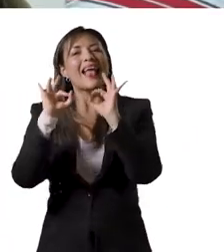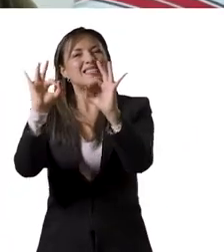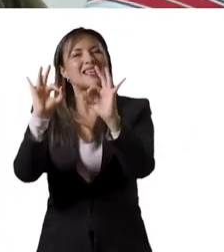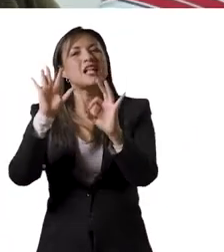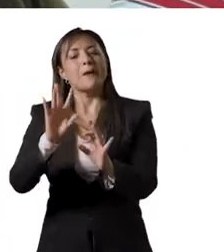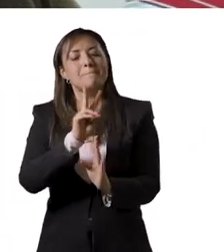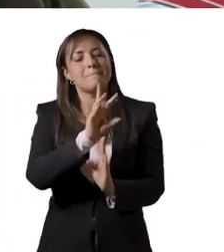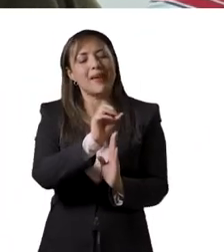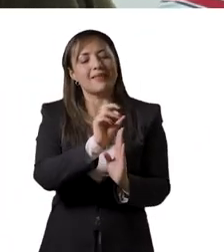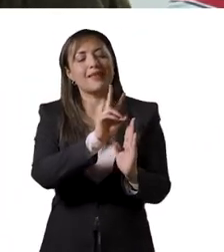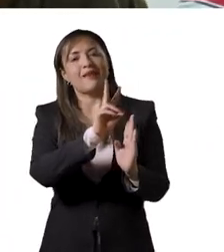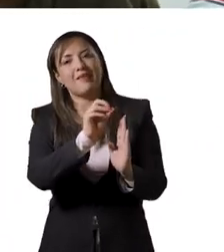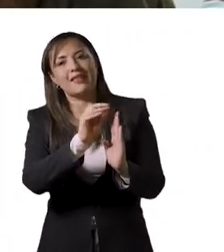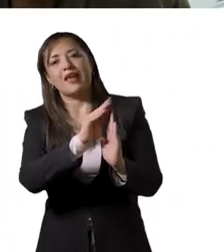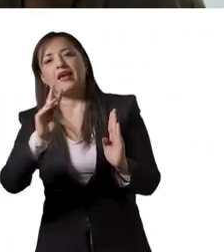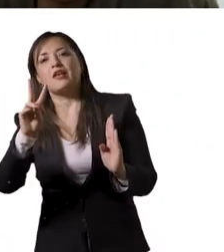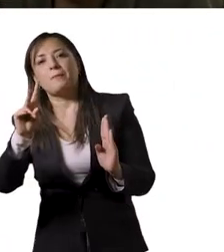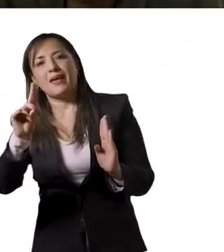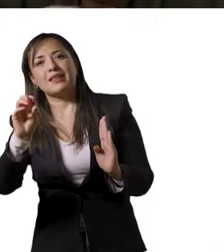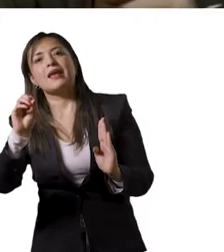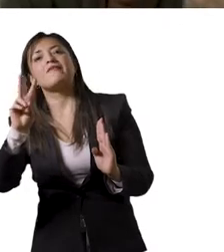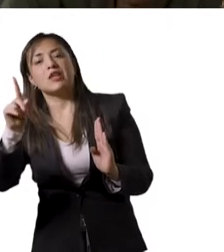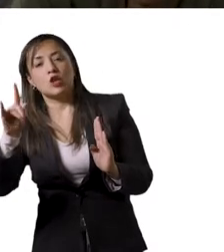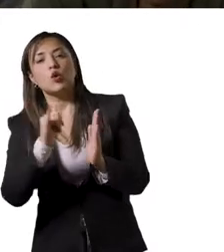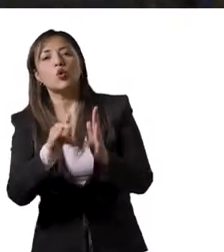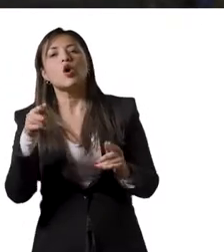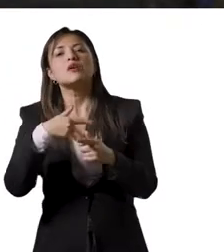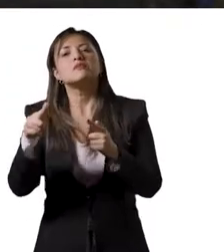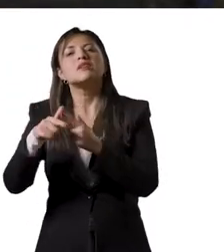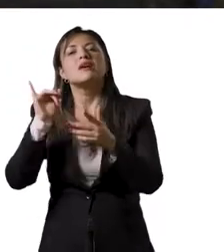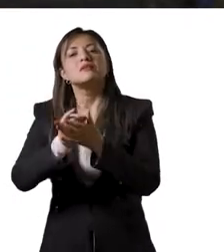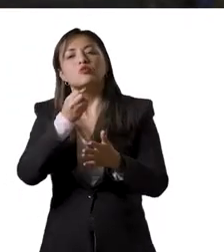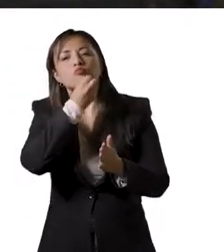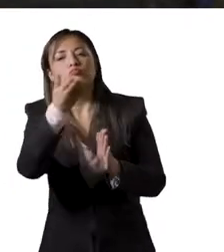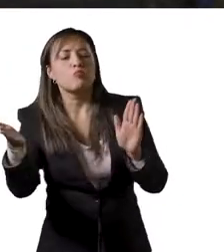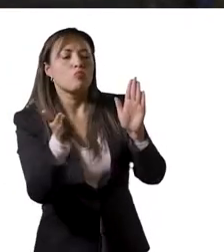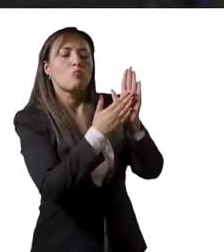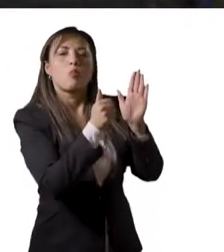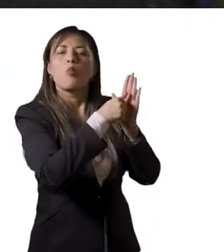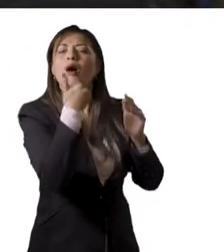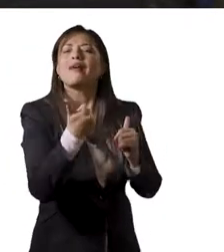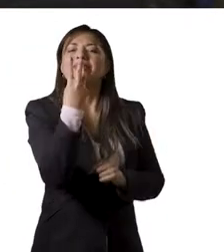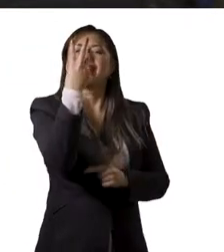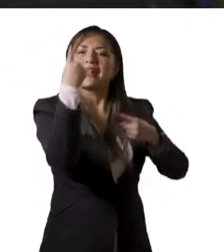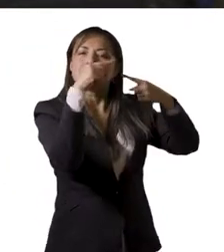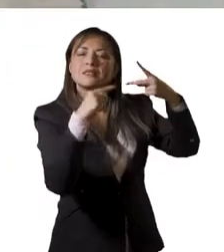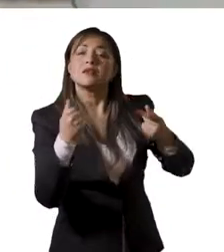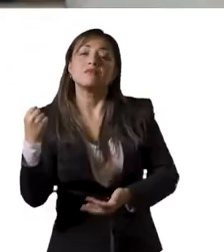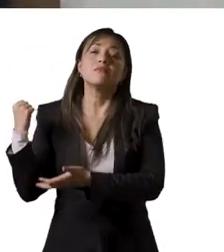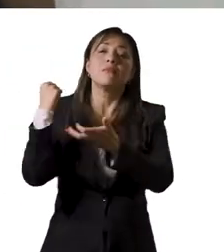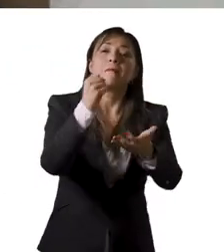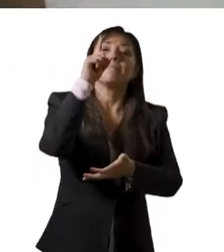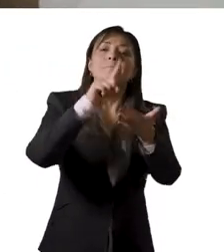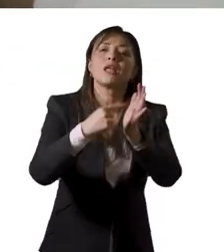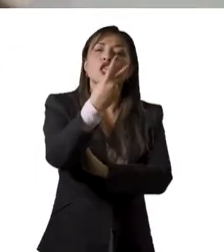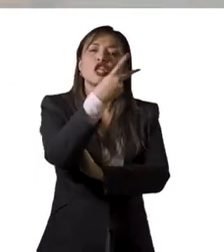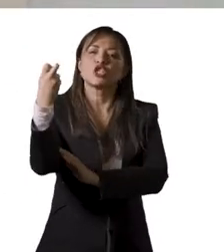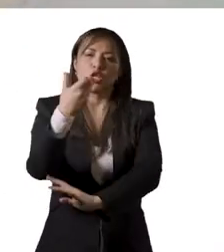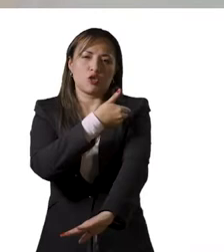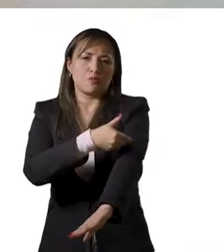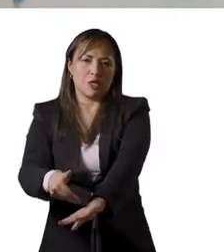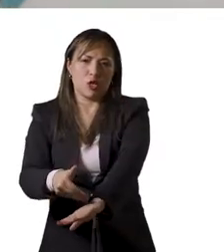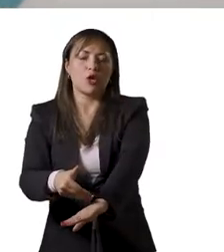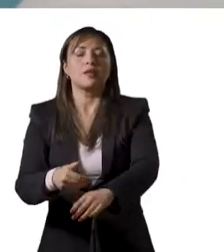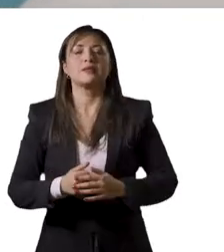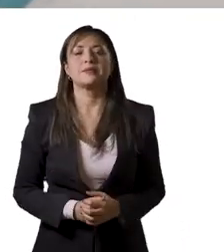Centros de Excelencia 2020-2021, se declararon las tres propuestas beneficiarias de financiación por un monto total de